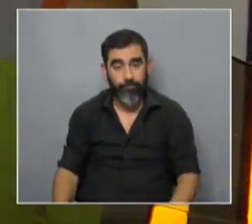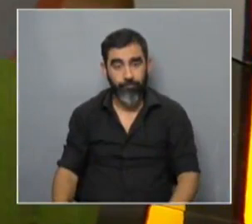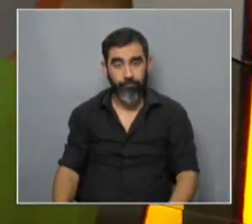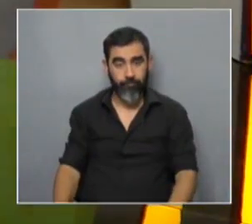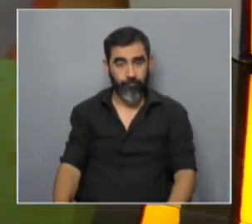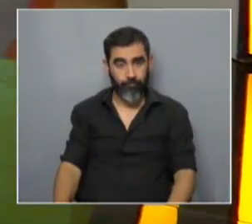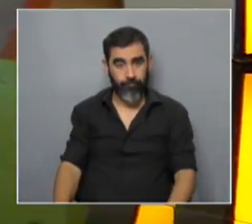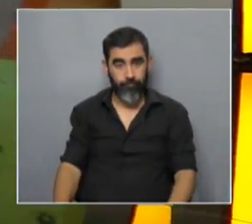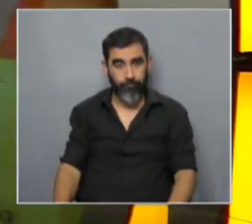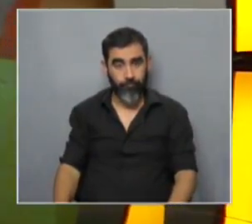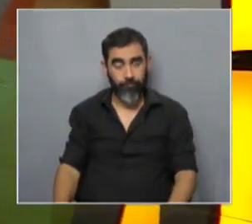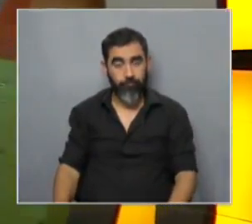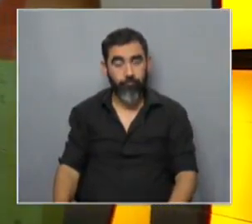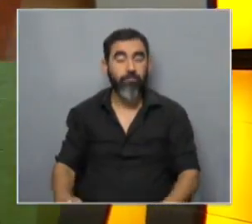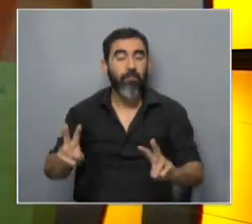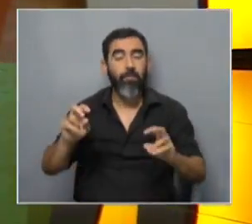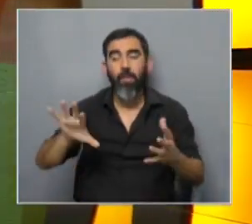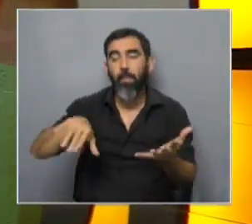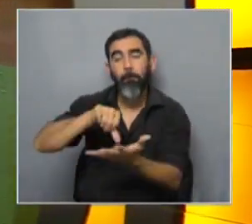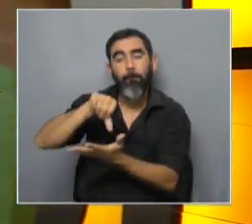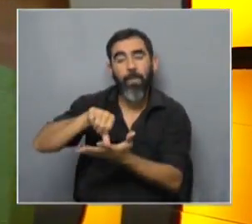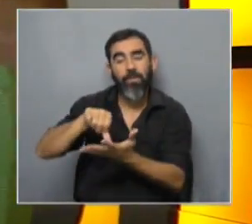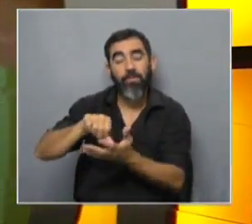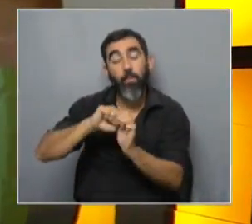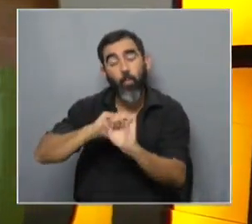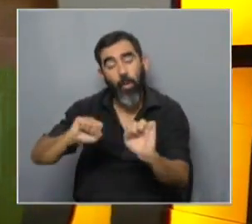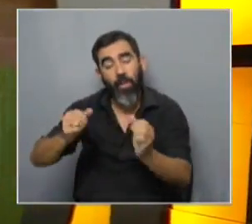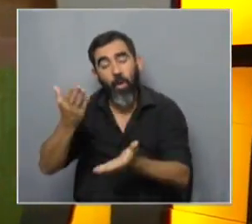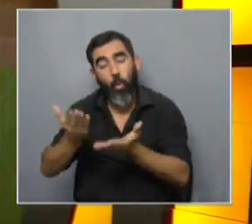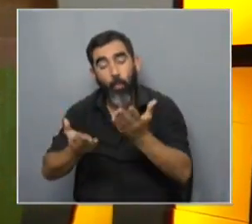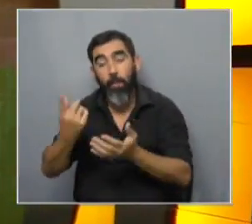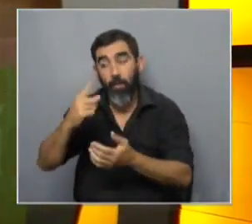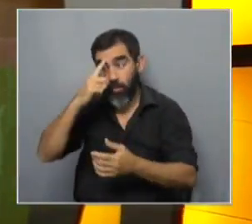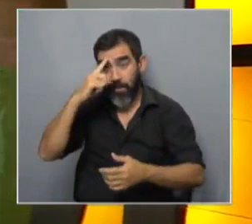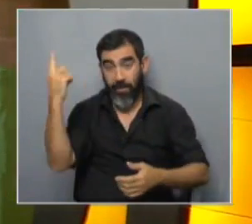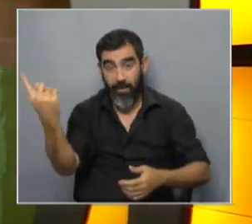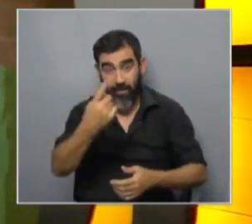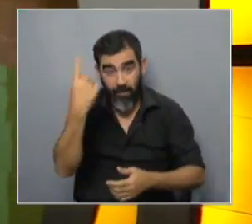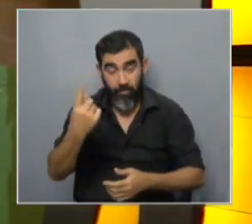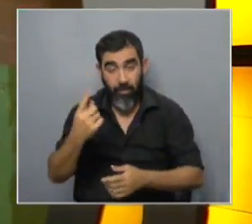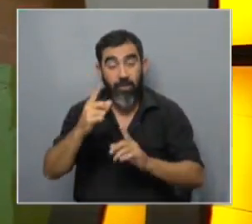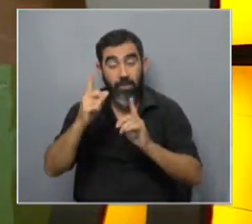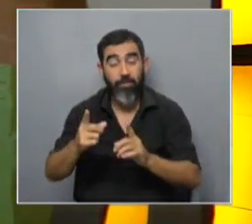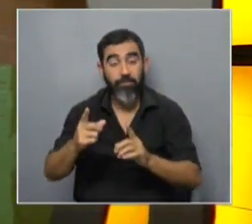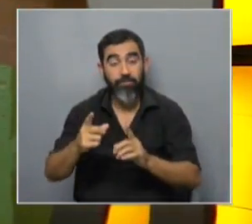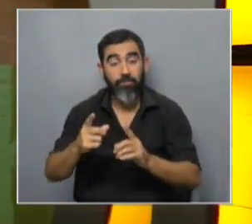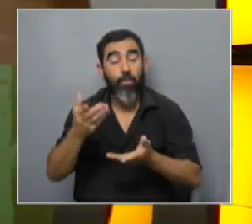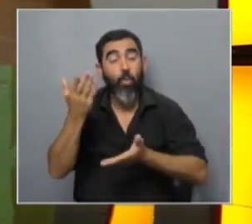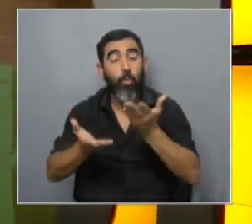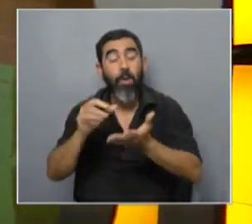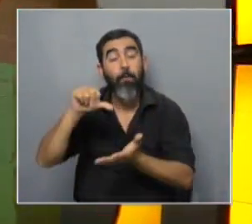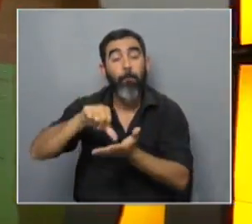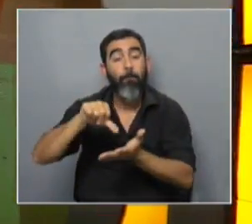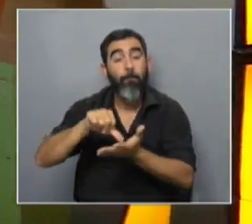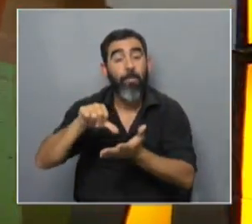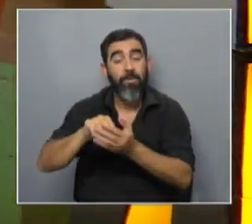quizás en términos regionales es comparable pero en términos internacionales y especialmente en términos de comparar con países